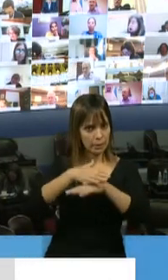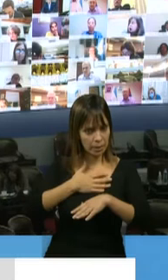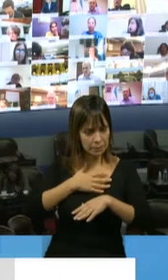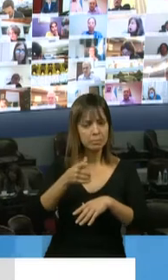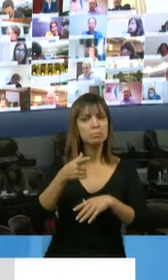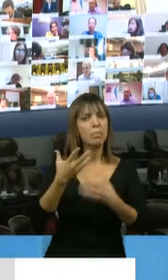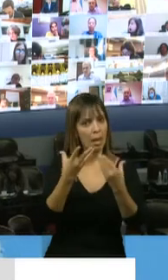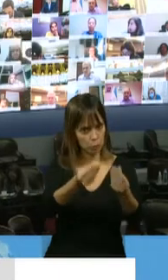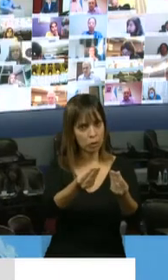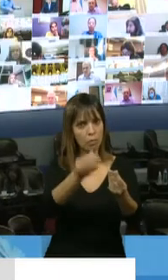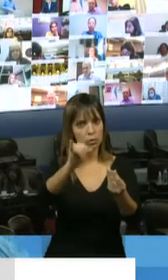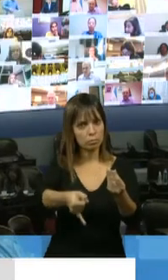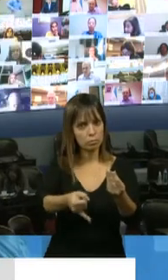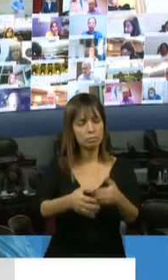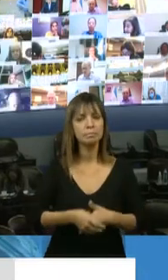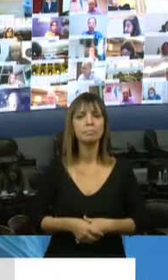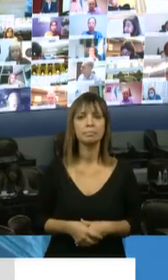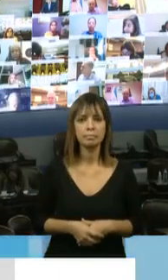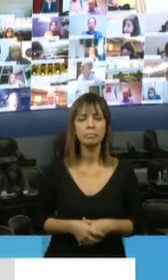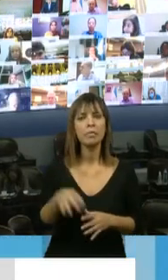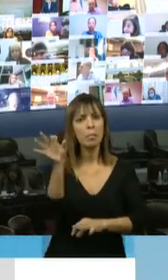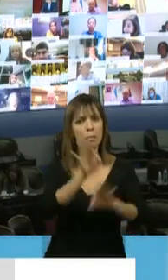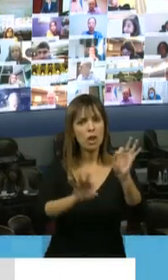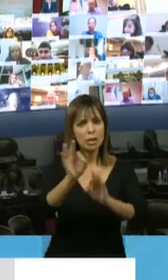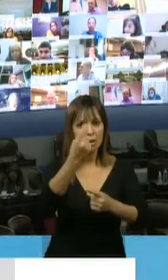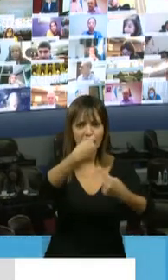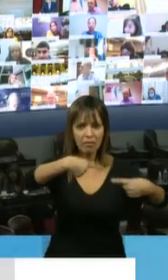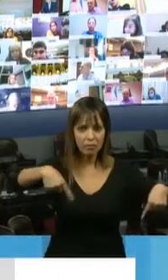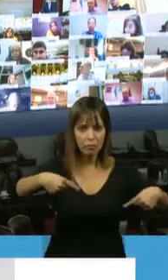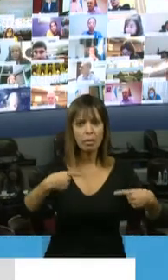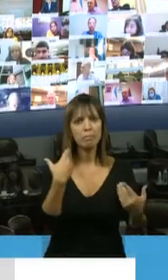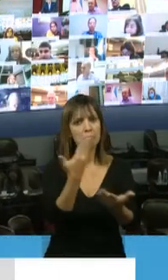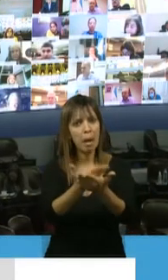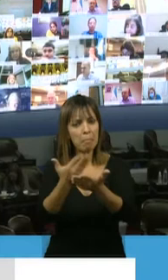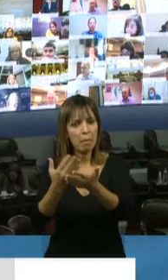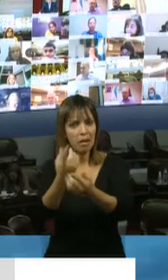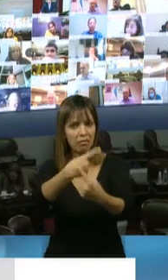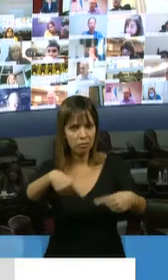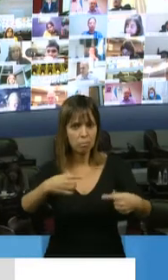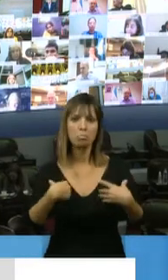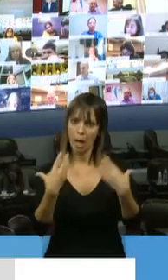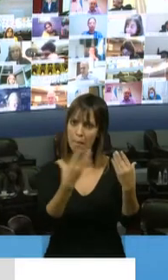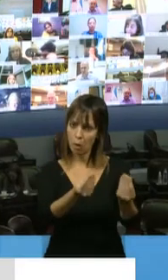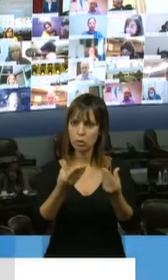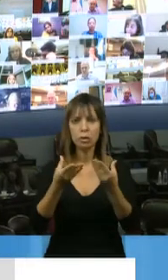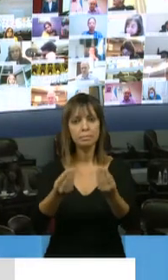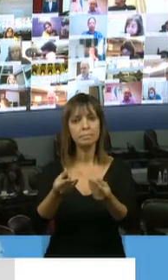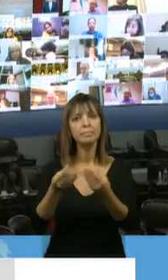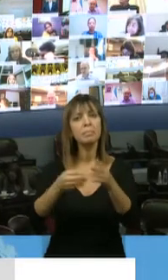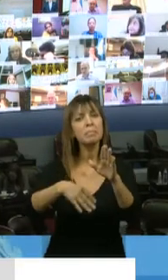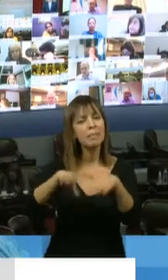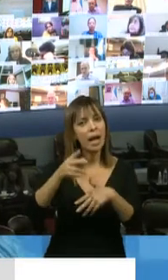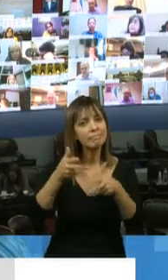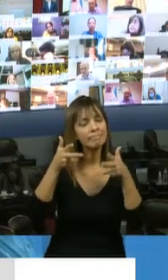acompañar los proyectos presentados por los legisladores y sobre todo quiero